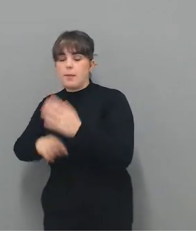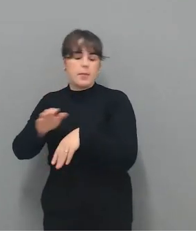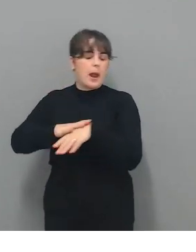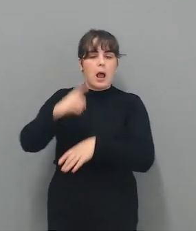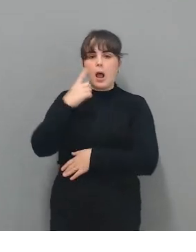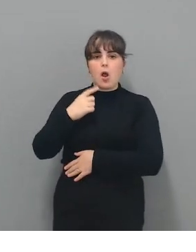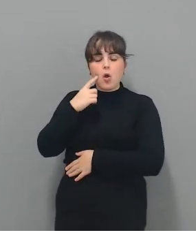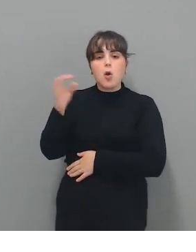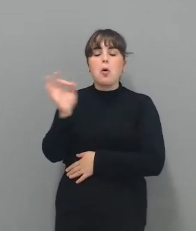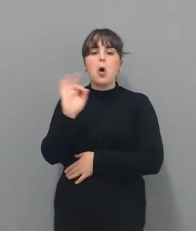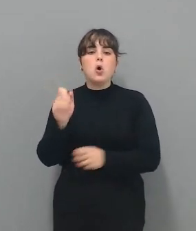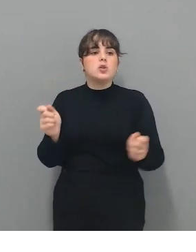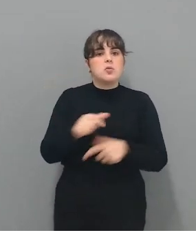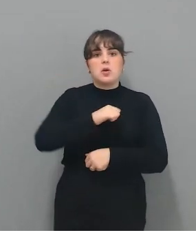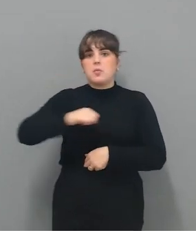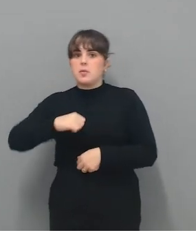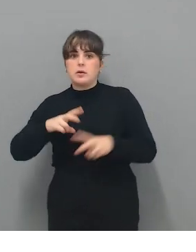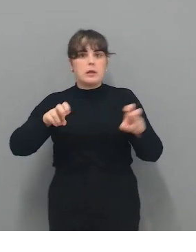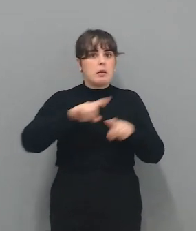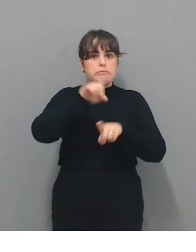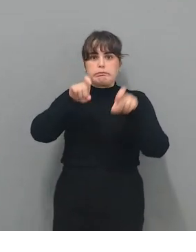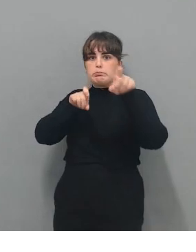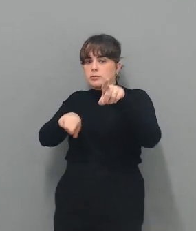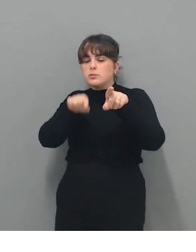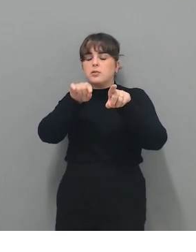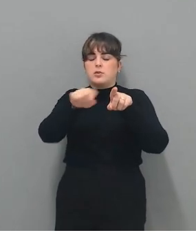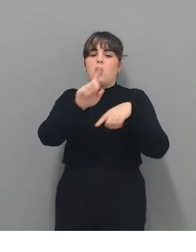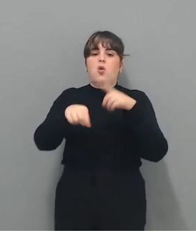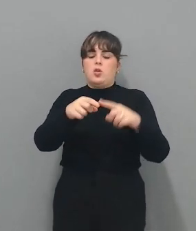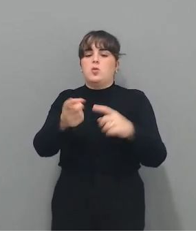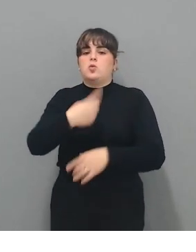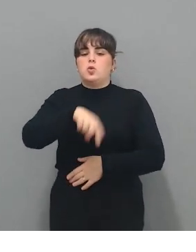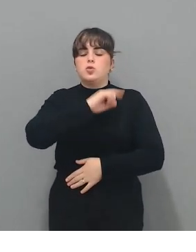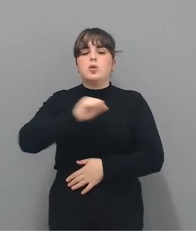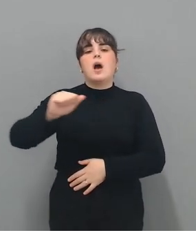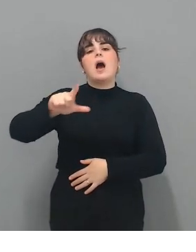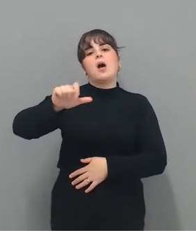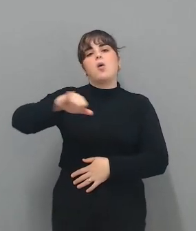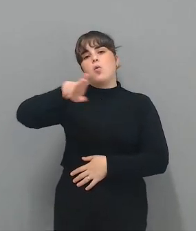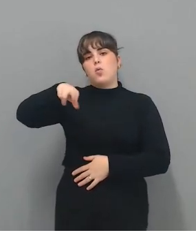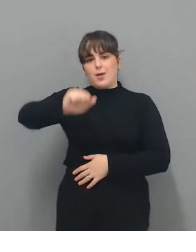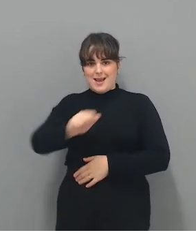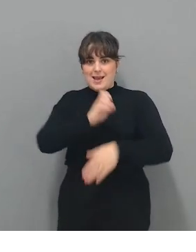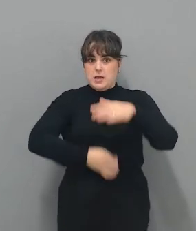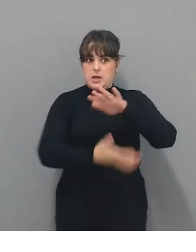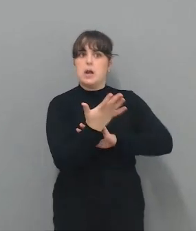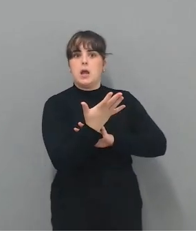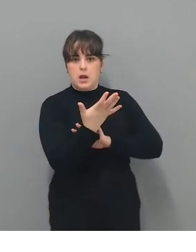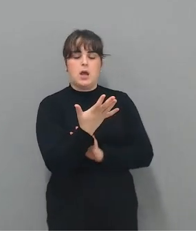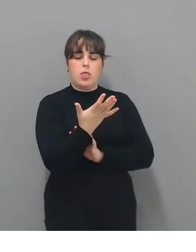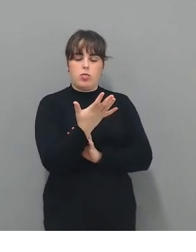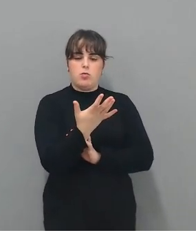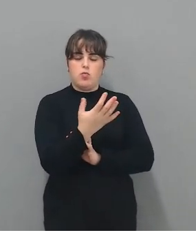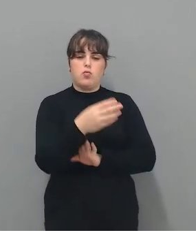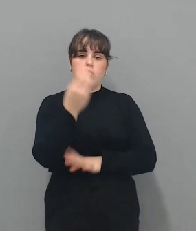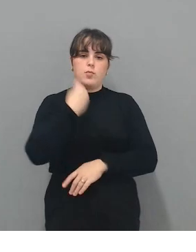Y todo ese tipo de desconocimiento es la finalidad por la cual creamos el jurídico buscando lo que